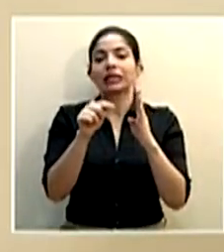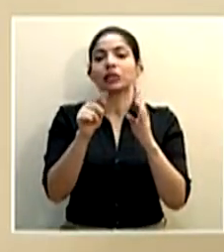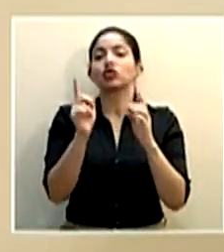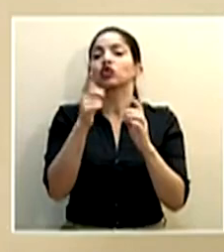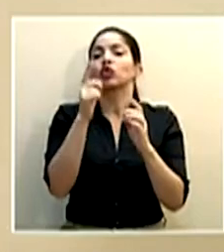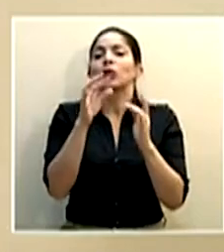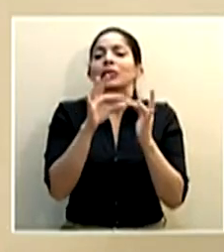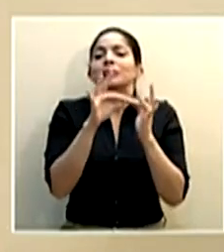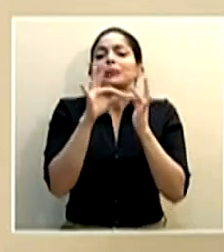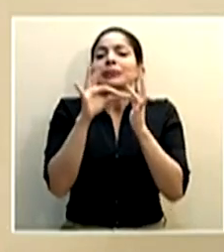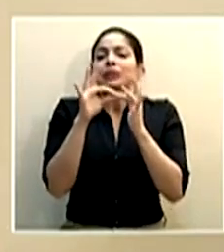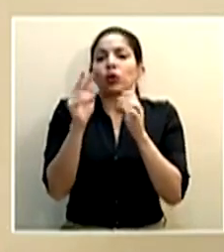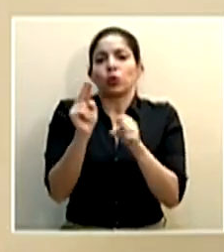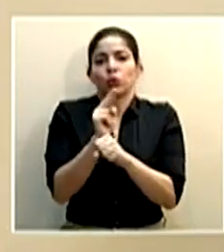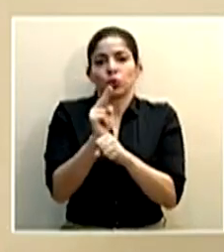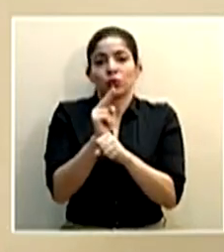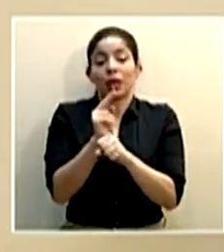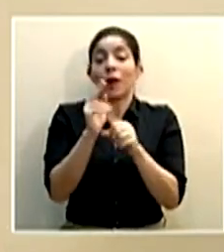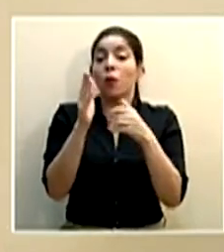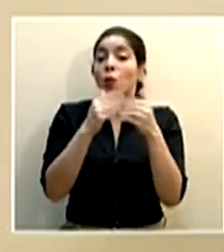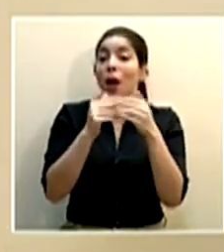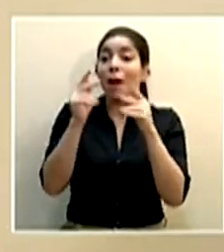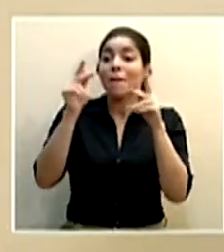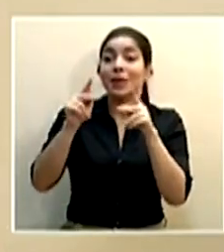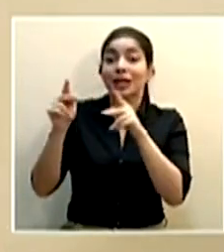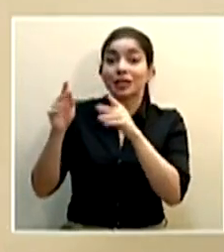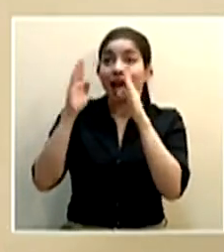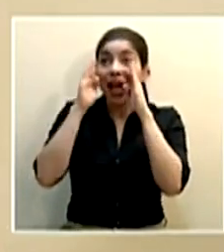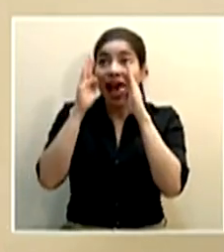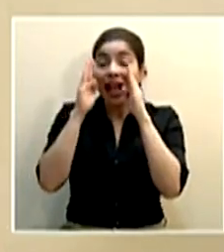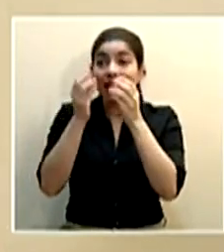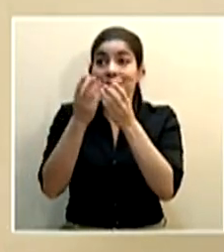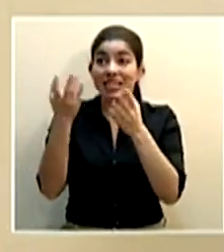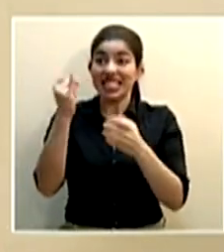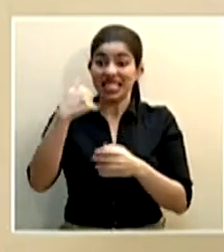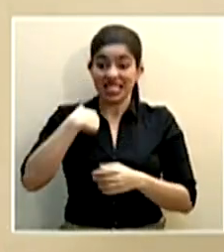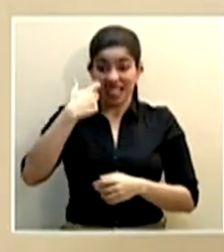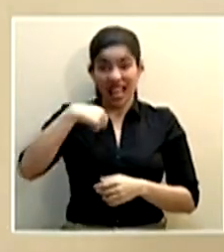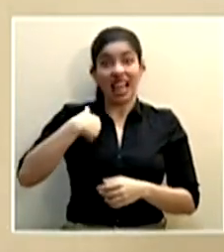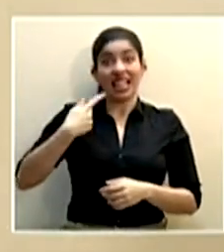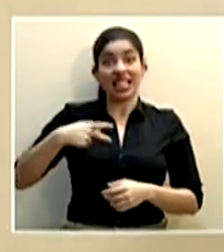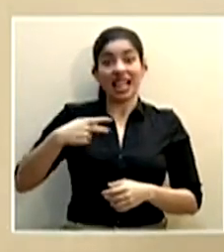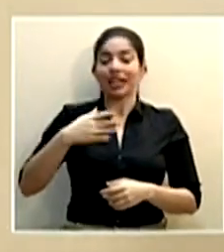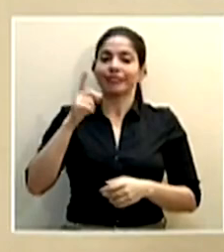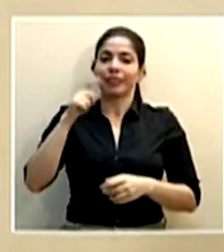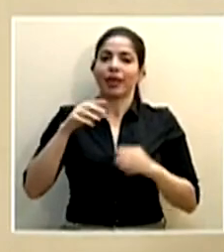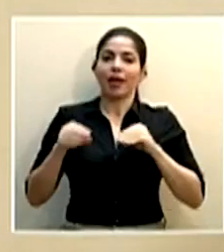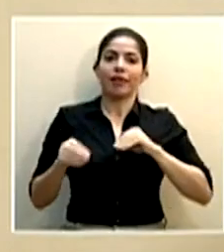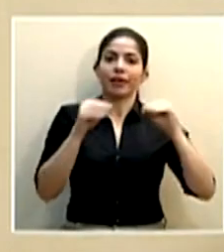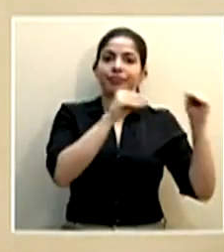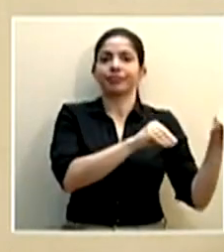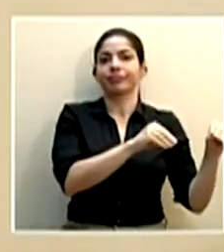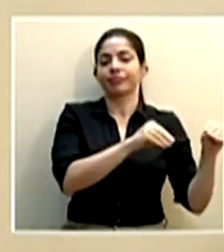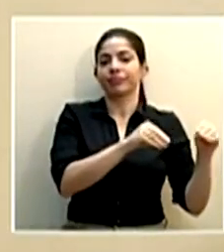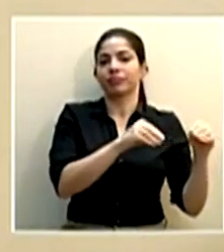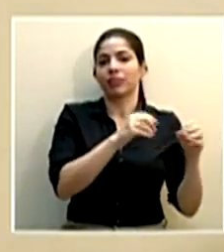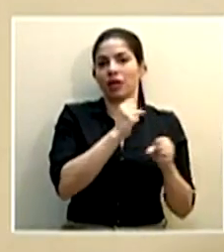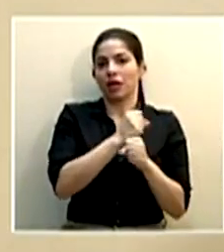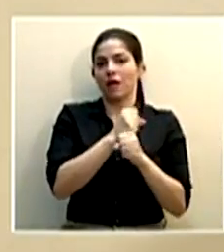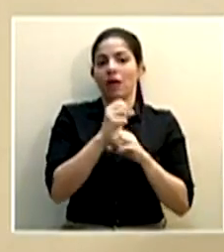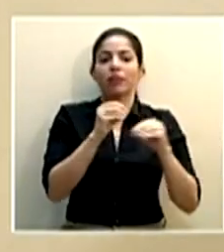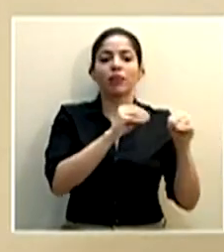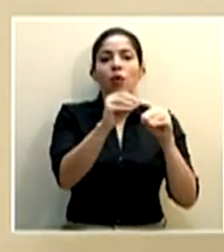esenciales si hable que todas las personas que tengan al público que tengan factores de riesgo traten de reubicar su condición o bien